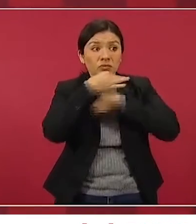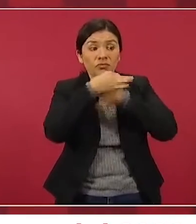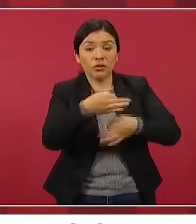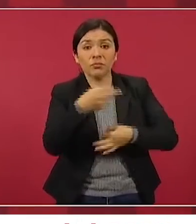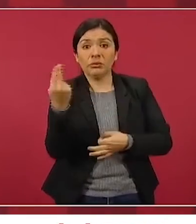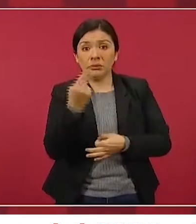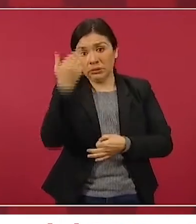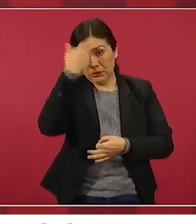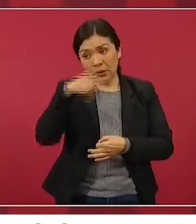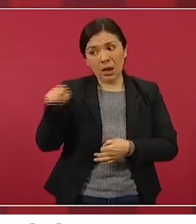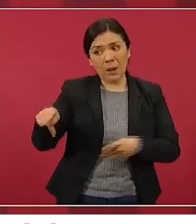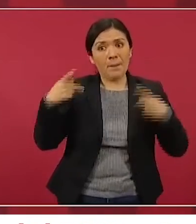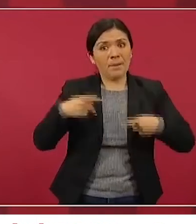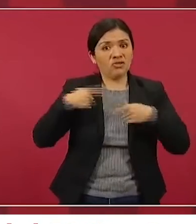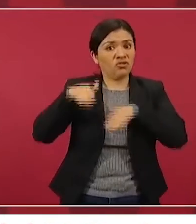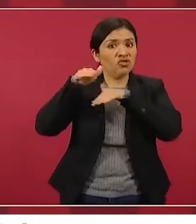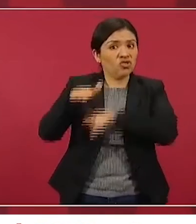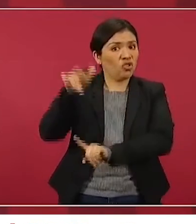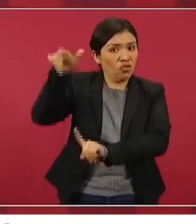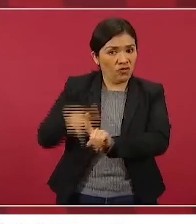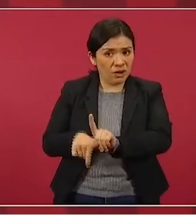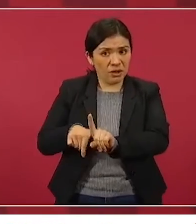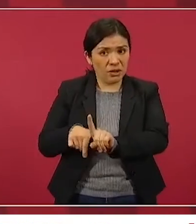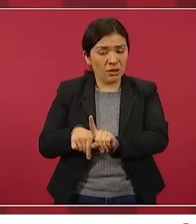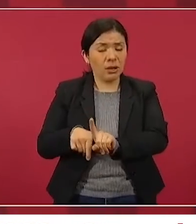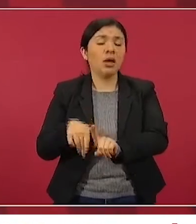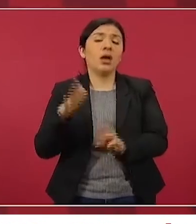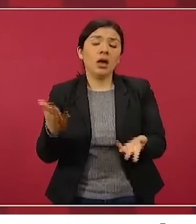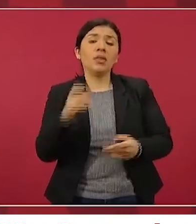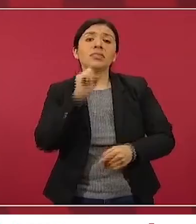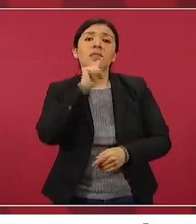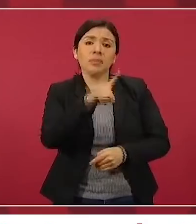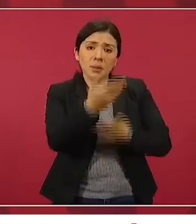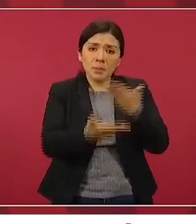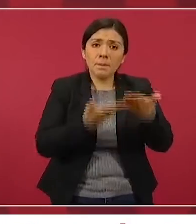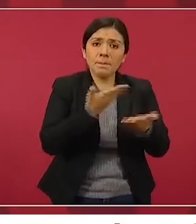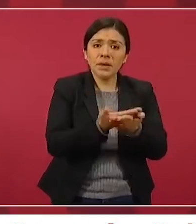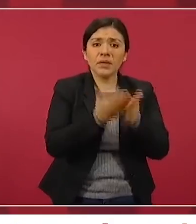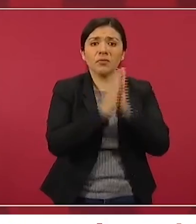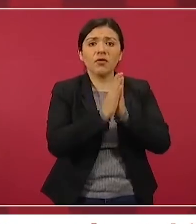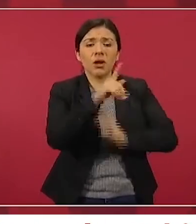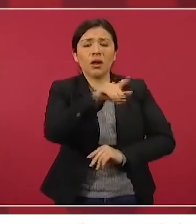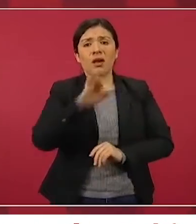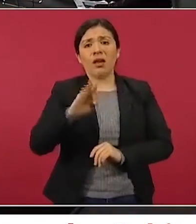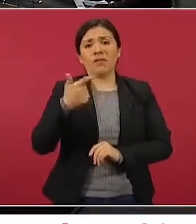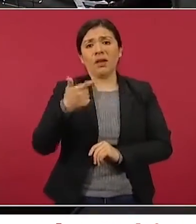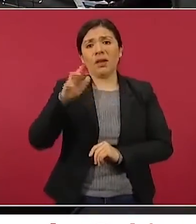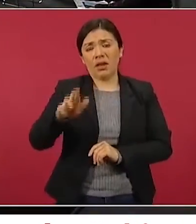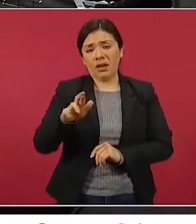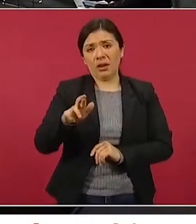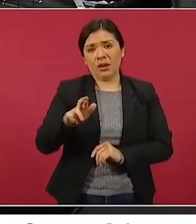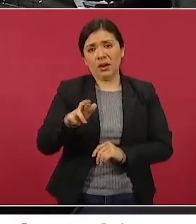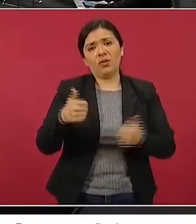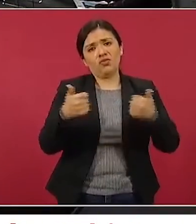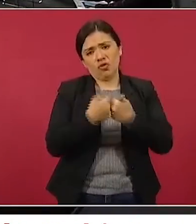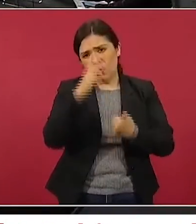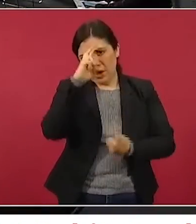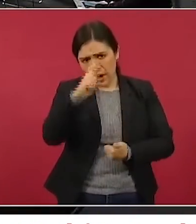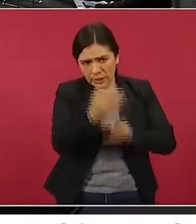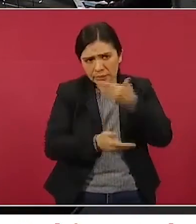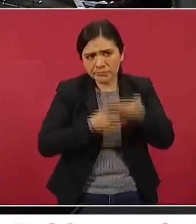funcionario y también pidiéndole a la Fiscalía de manera respetuosa